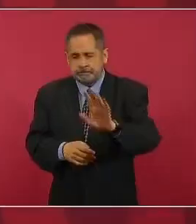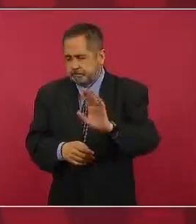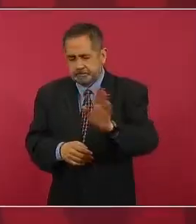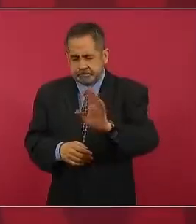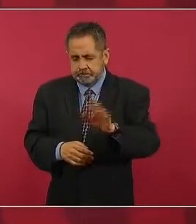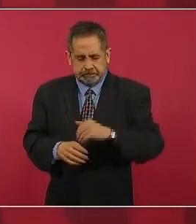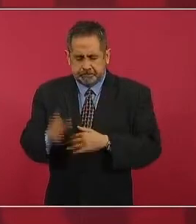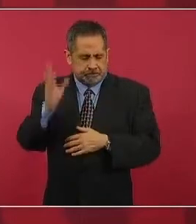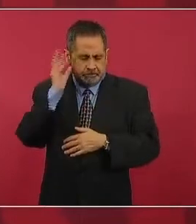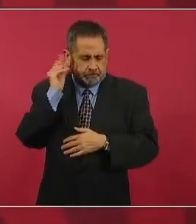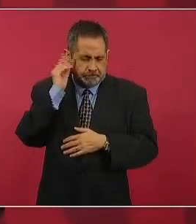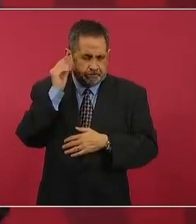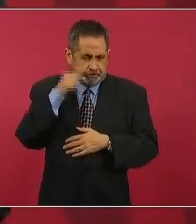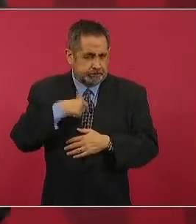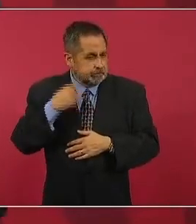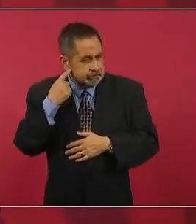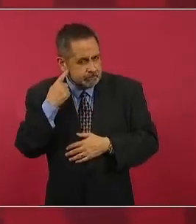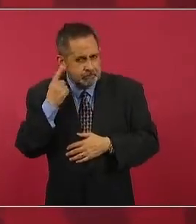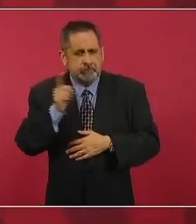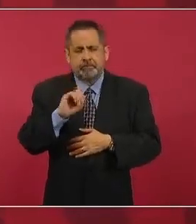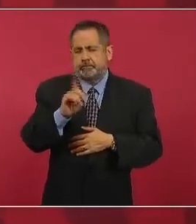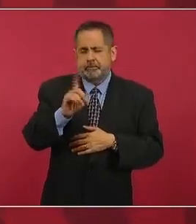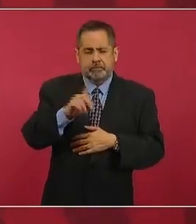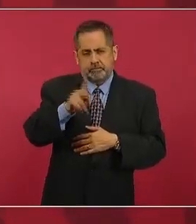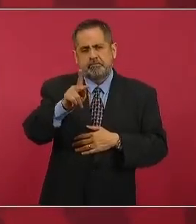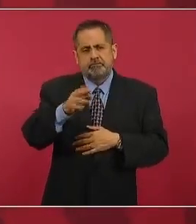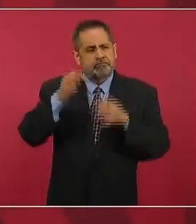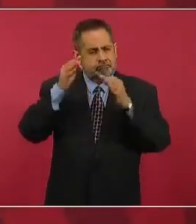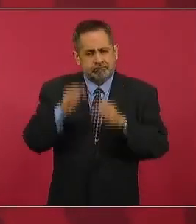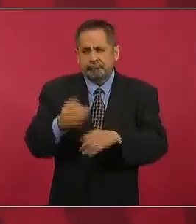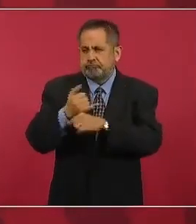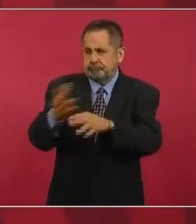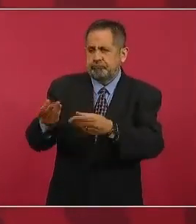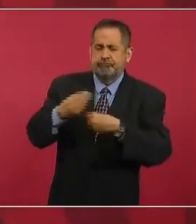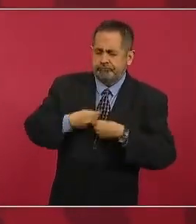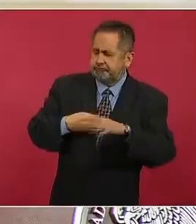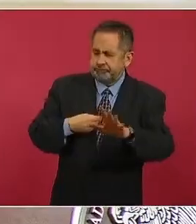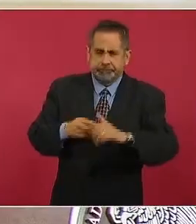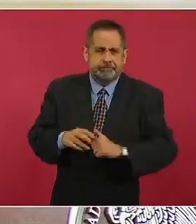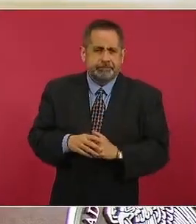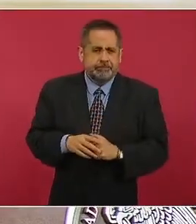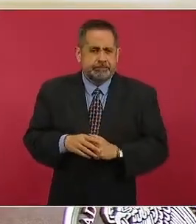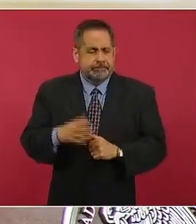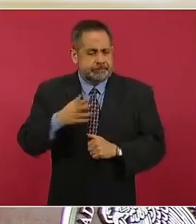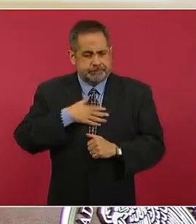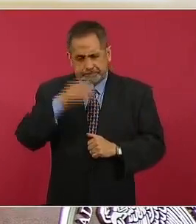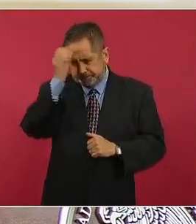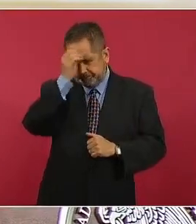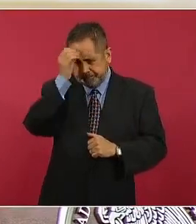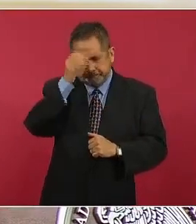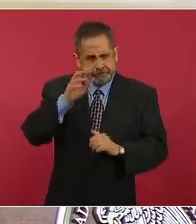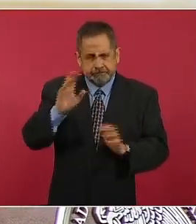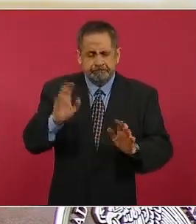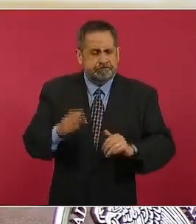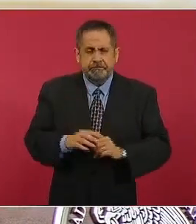pero sí tengo la información de lo básico y opino que